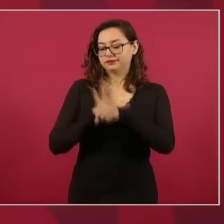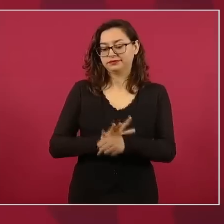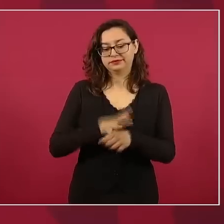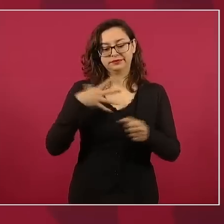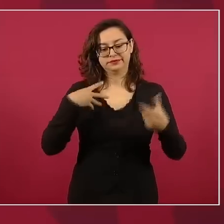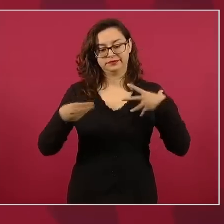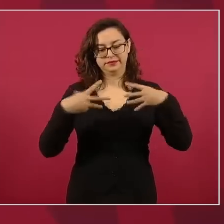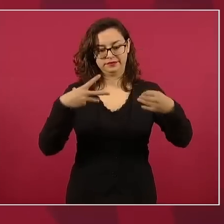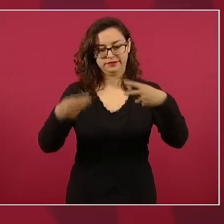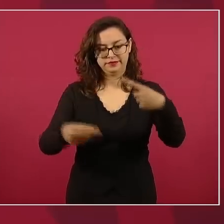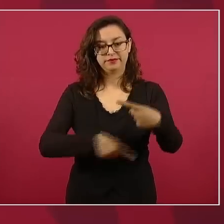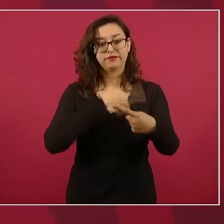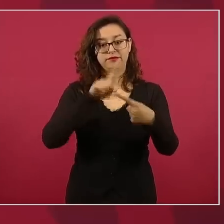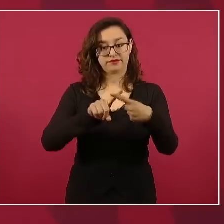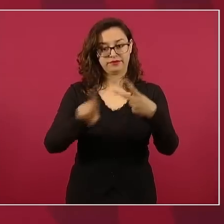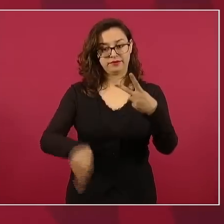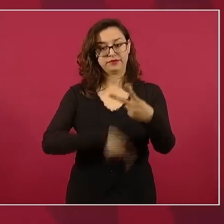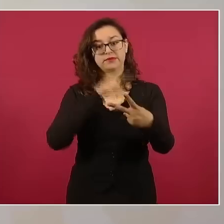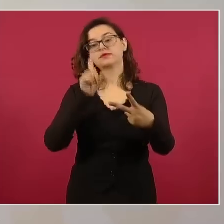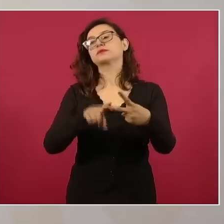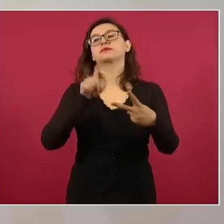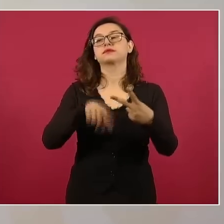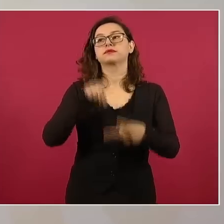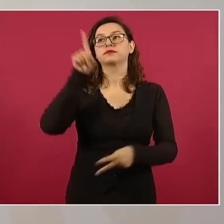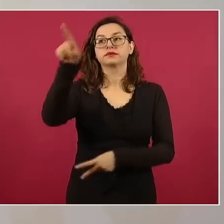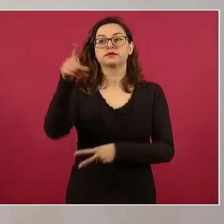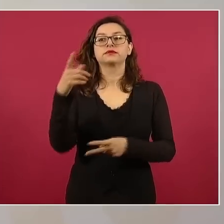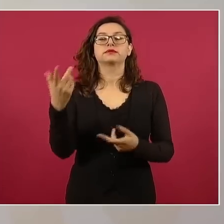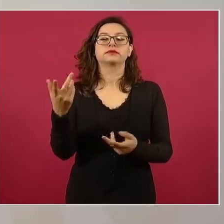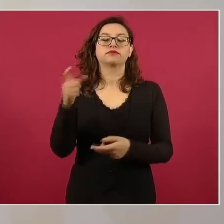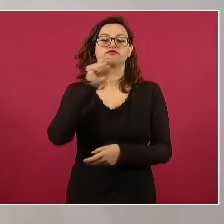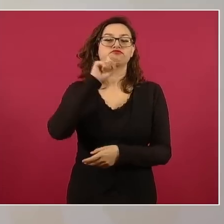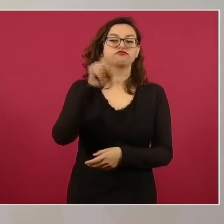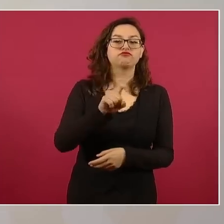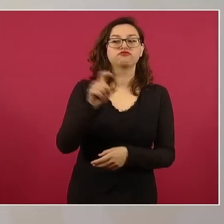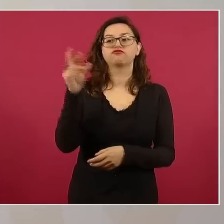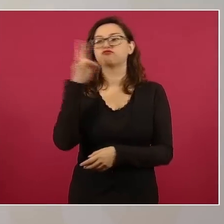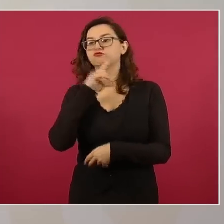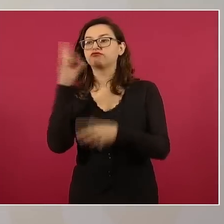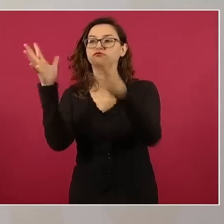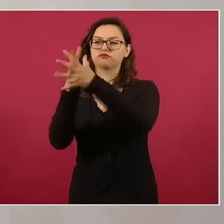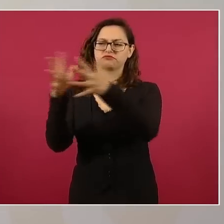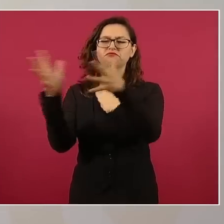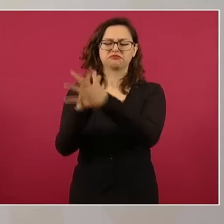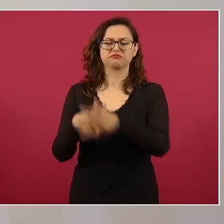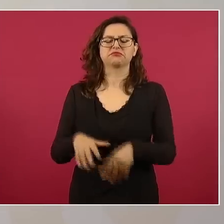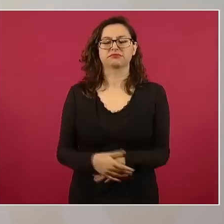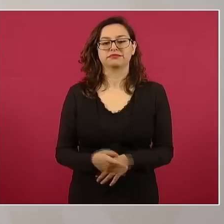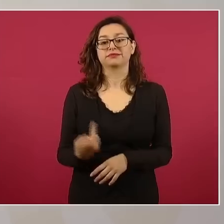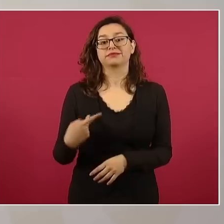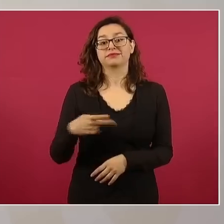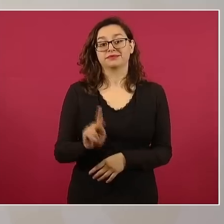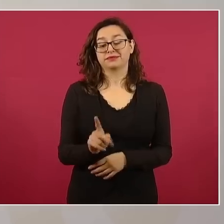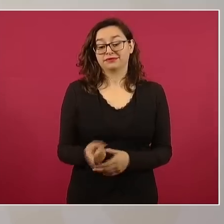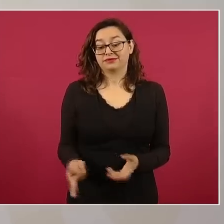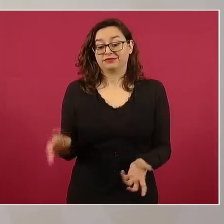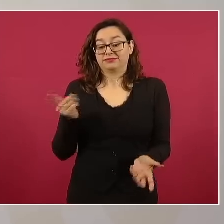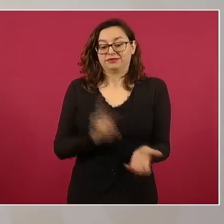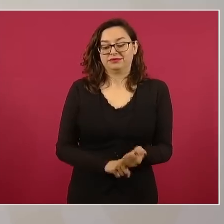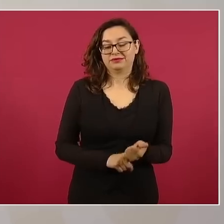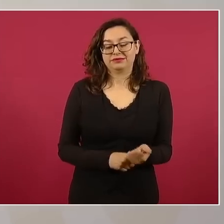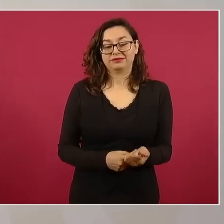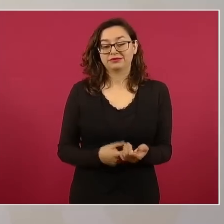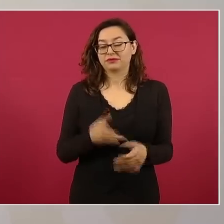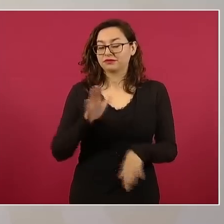es porque no hay producción suficiente en América del